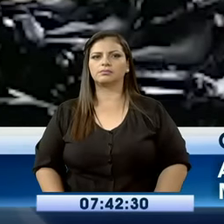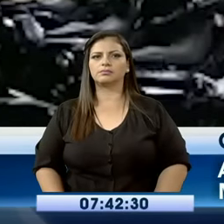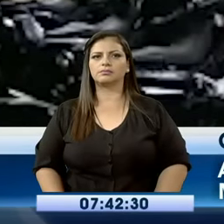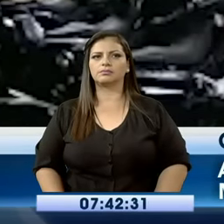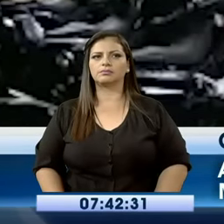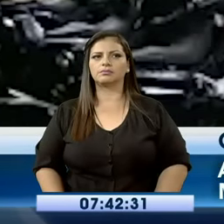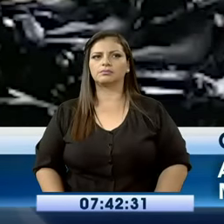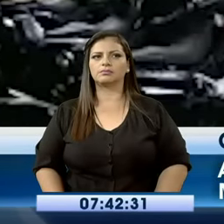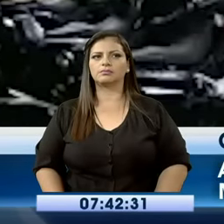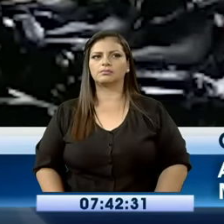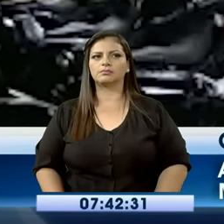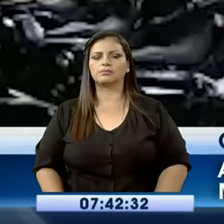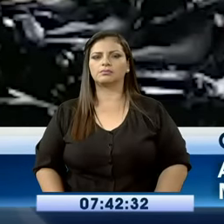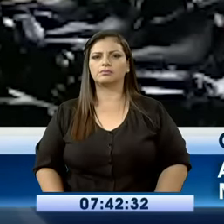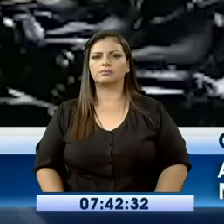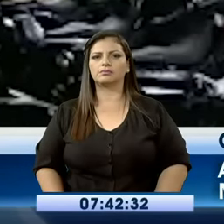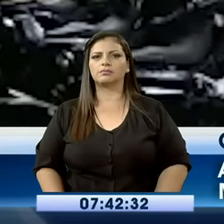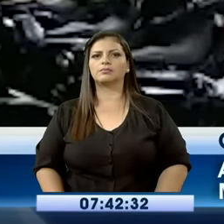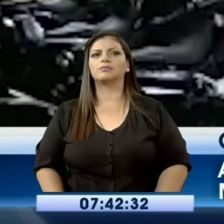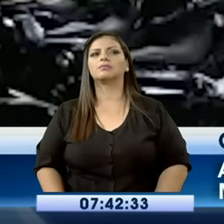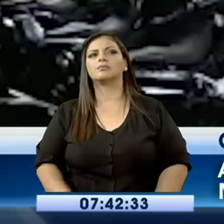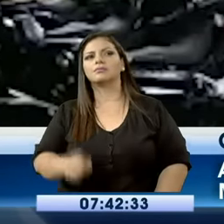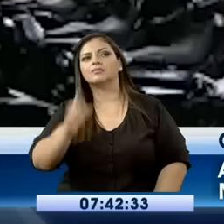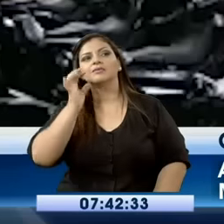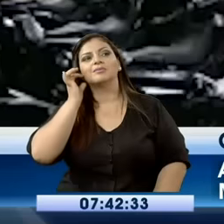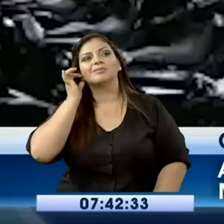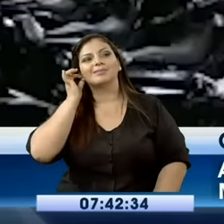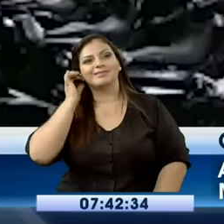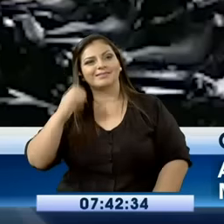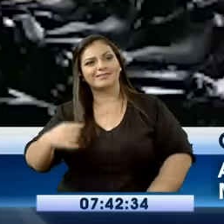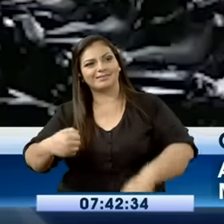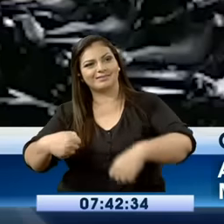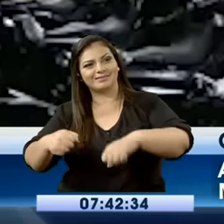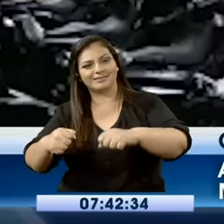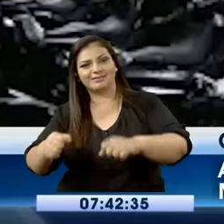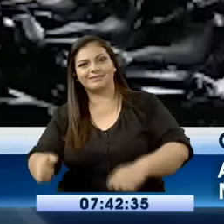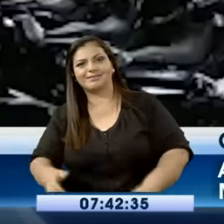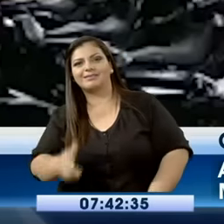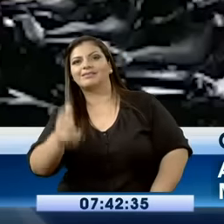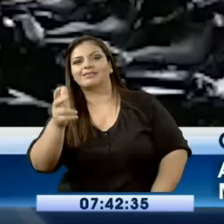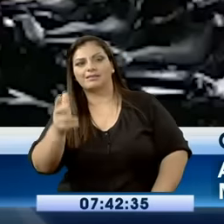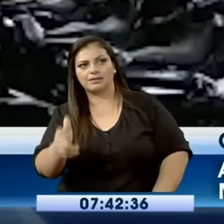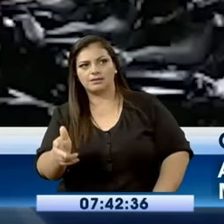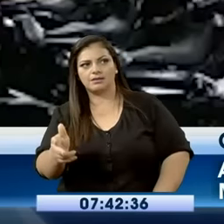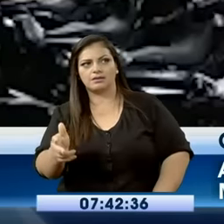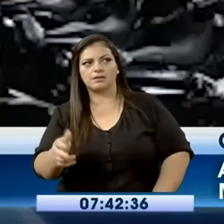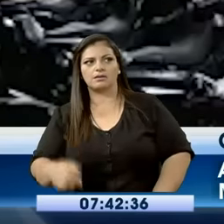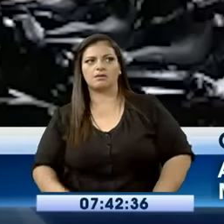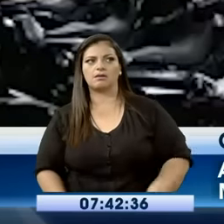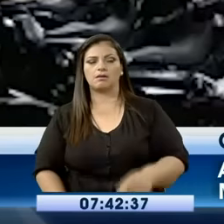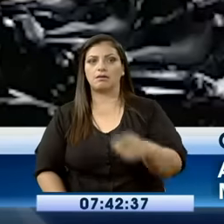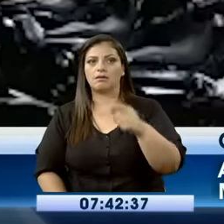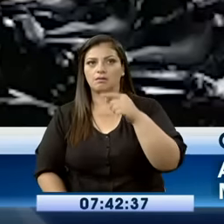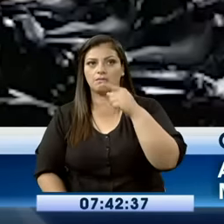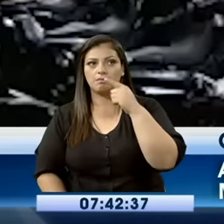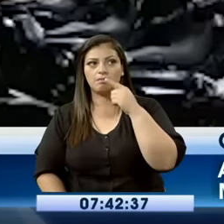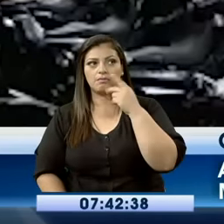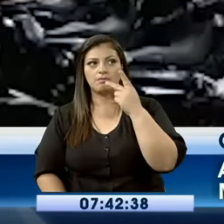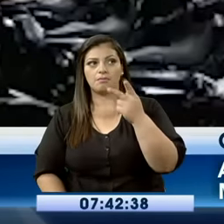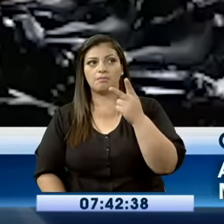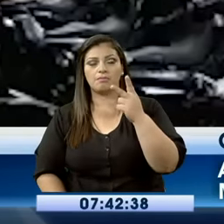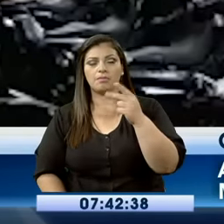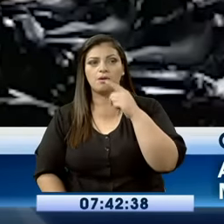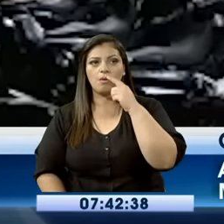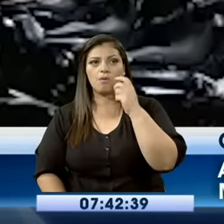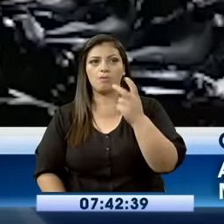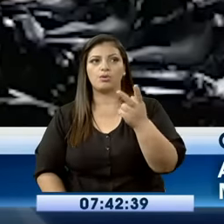Ah, acá está un cliente o una clienta, mira. Claro, ya está adentro, claro que sí. Ahí está, mira, cogen. Claro,